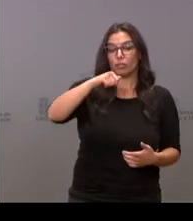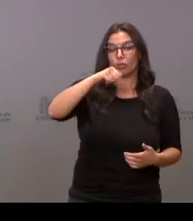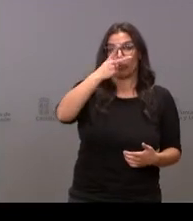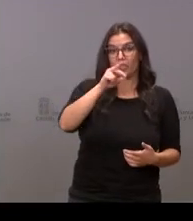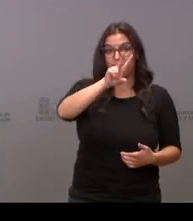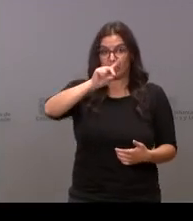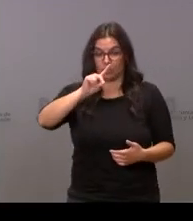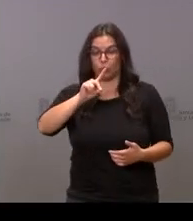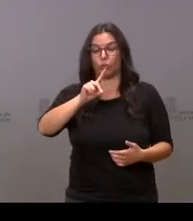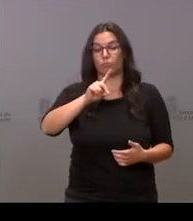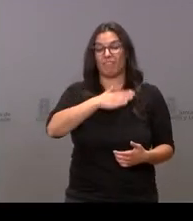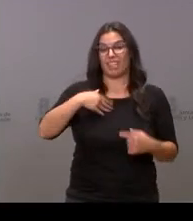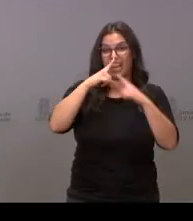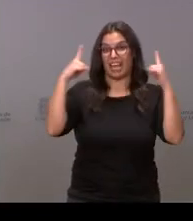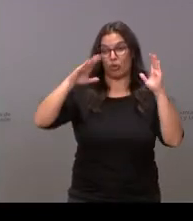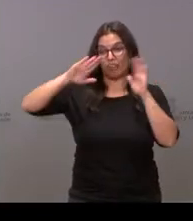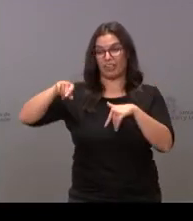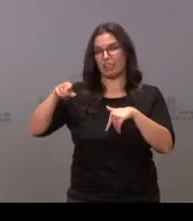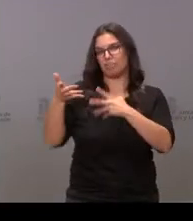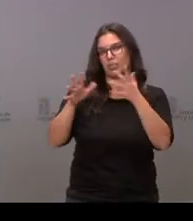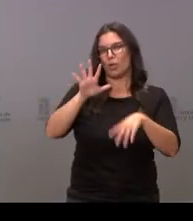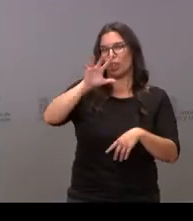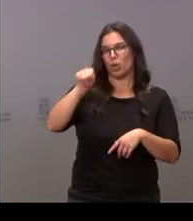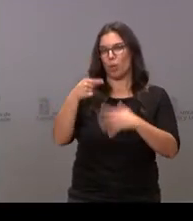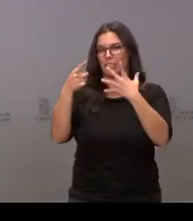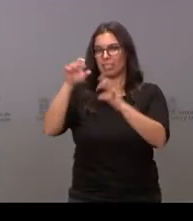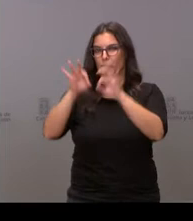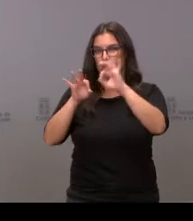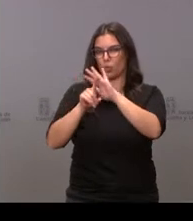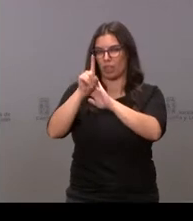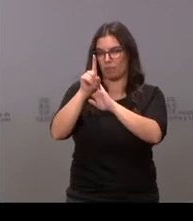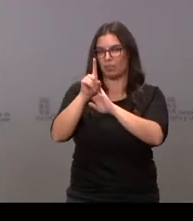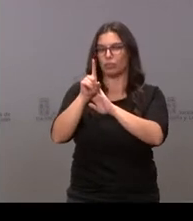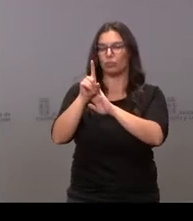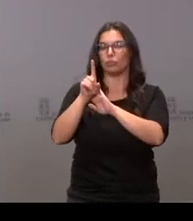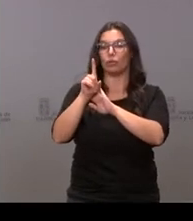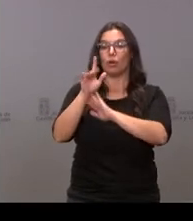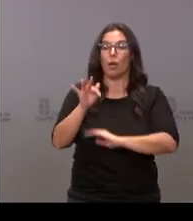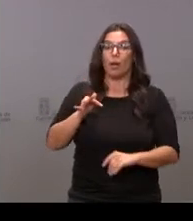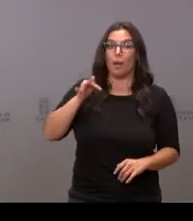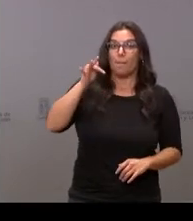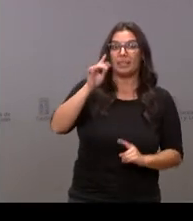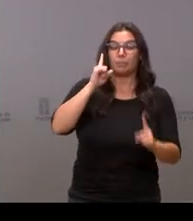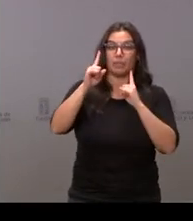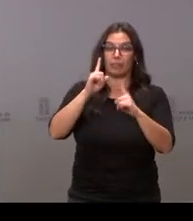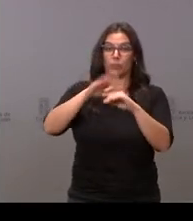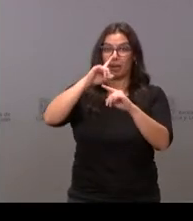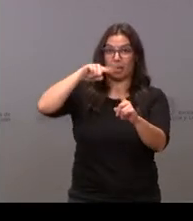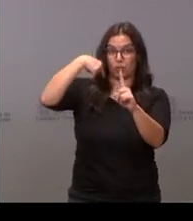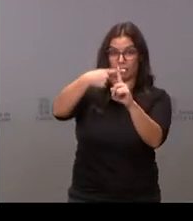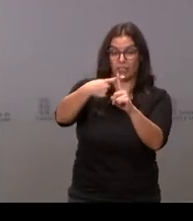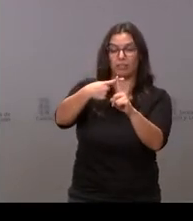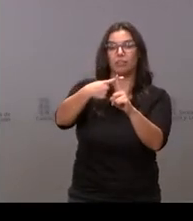estimación es acabar este ejercicio en torno al 5,6% de crecimiento y unido al previsto para el ejercicio futuro,